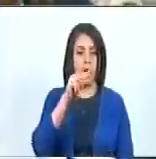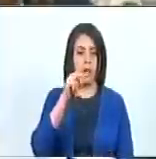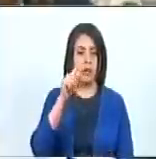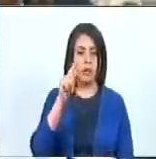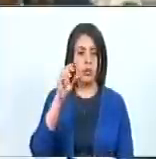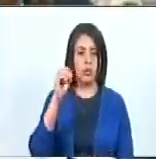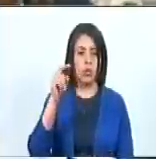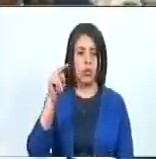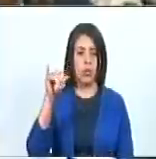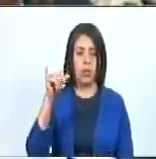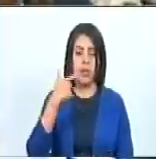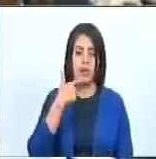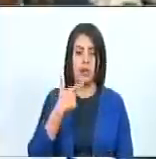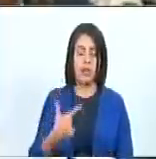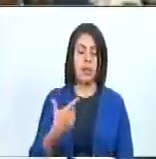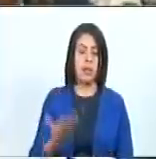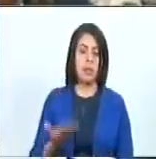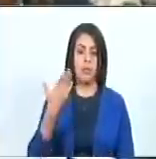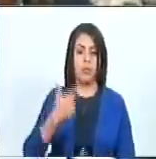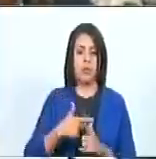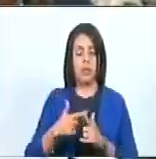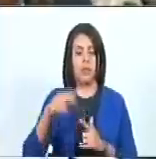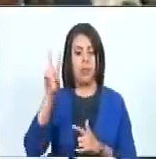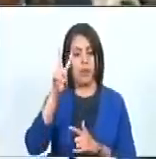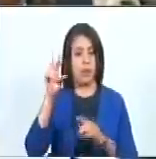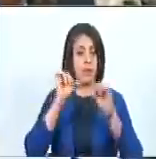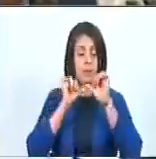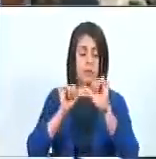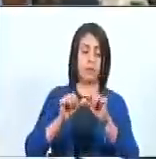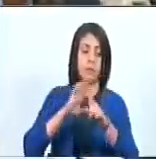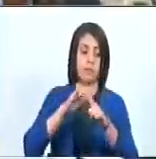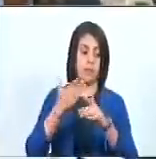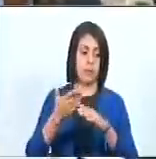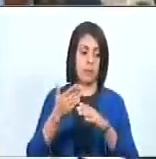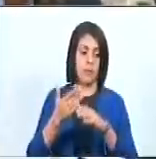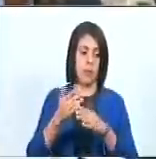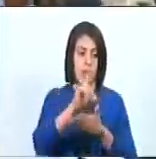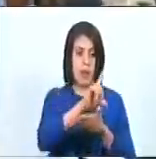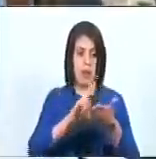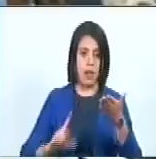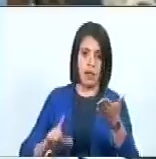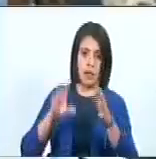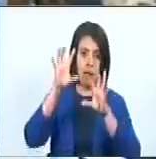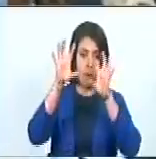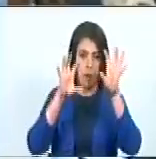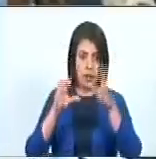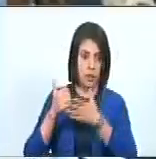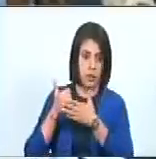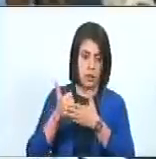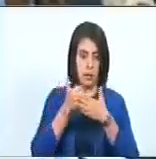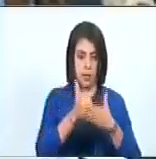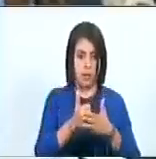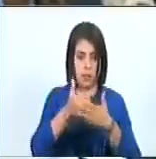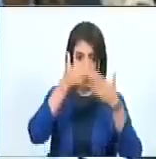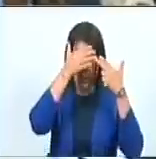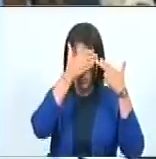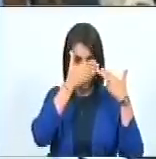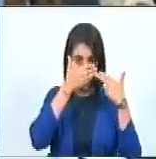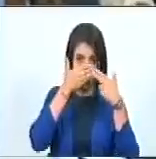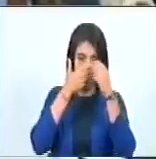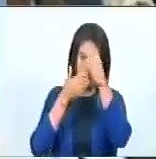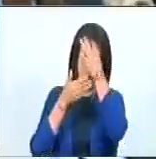comunicado, enfatiza que Venezuela se mantiene en la lista de países que colaboran con el terrorismo.